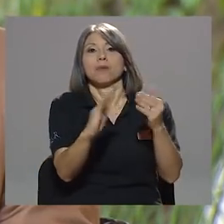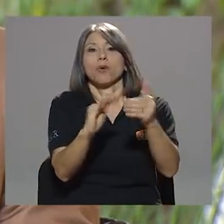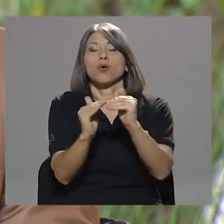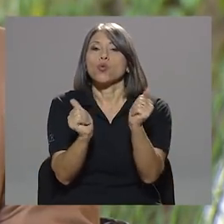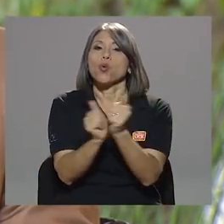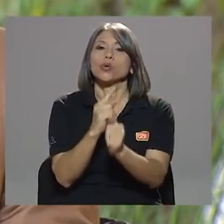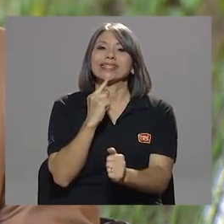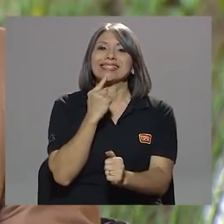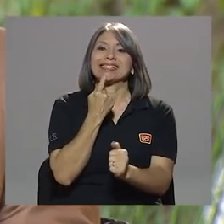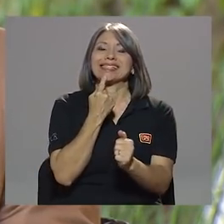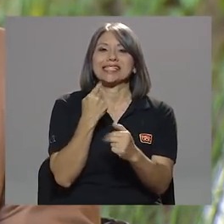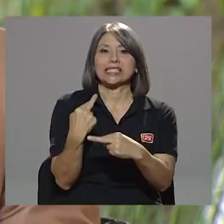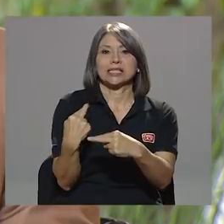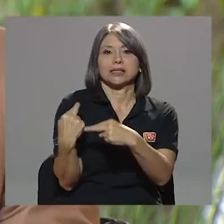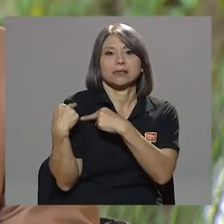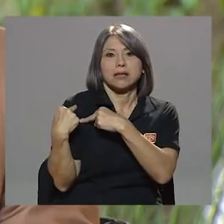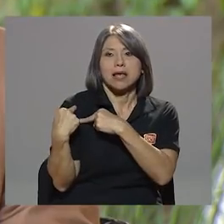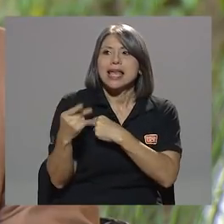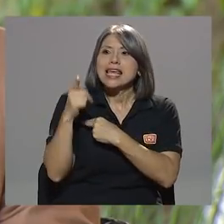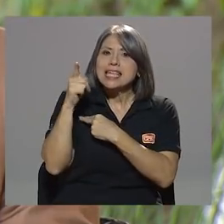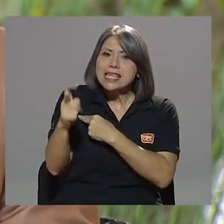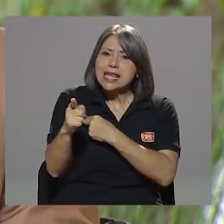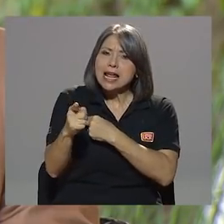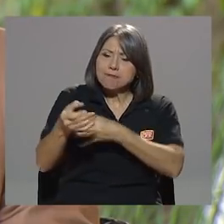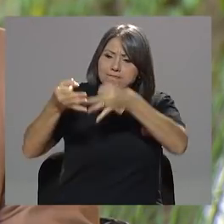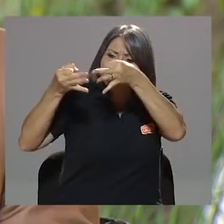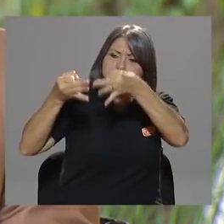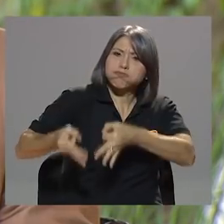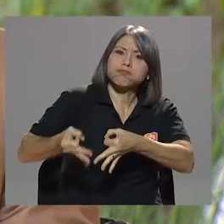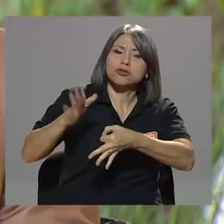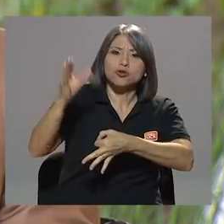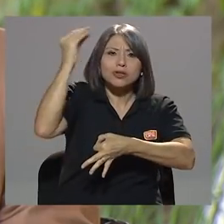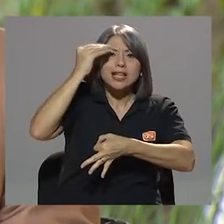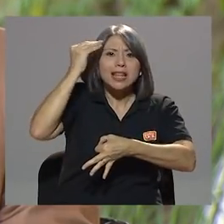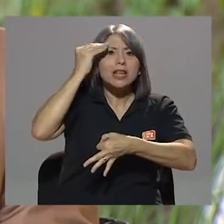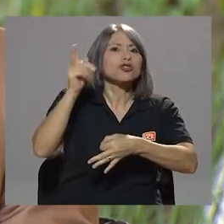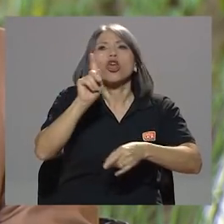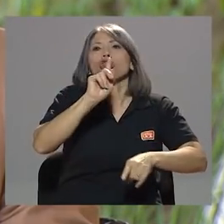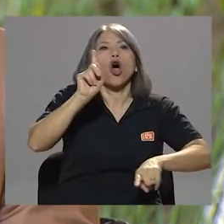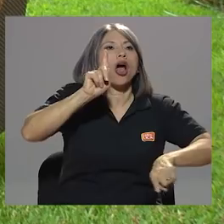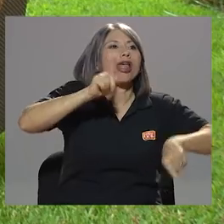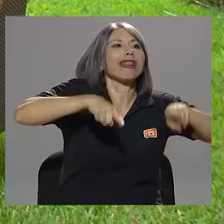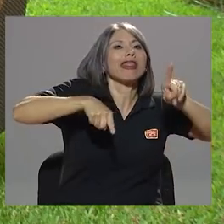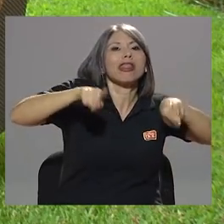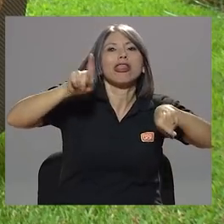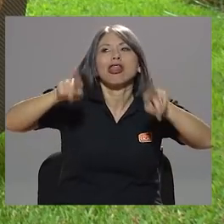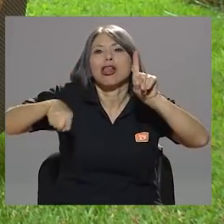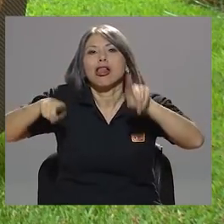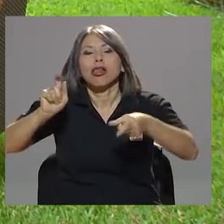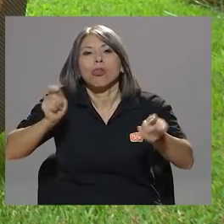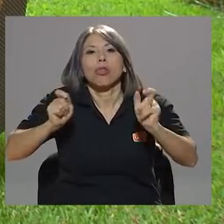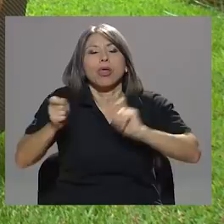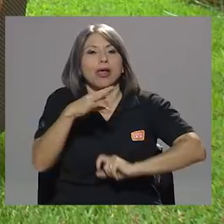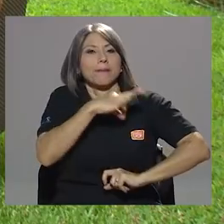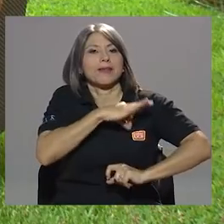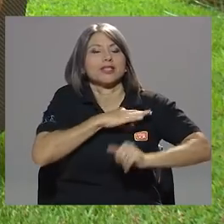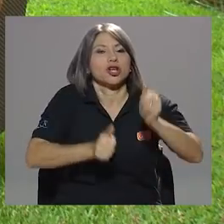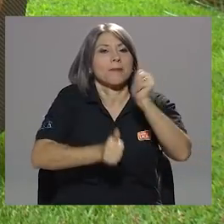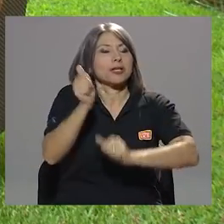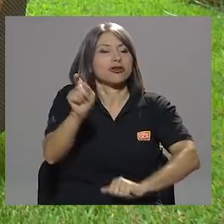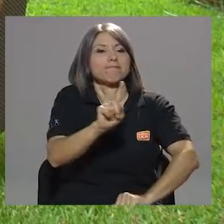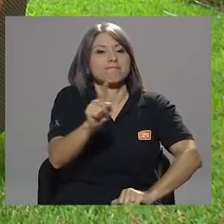y responsabilidad y sostiene sus criterios, no los varía en beneficio de la mayoría.